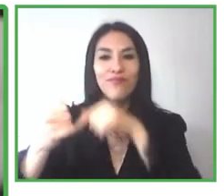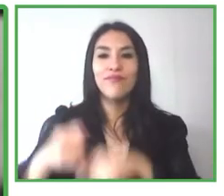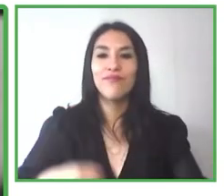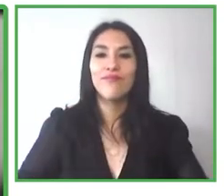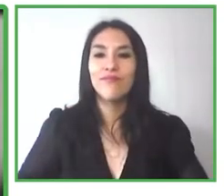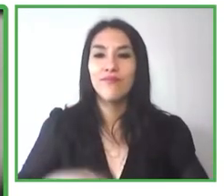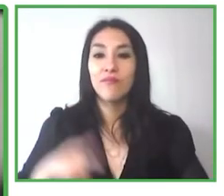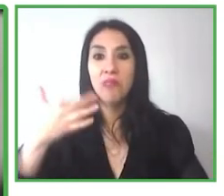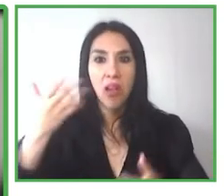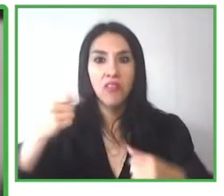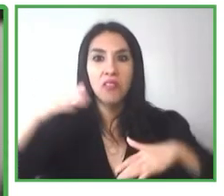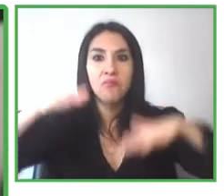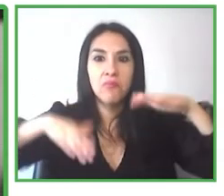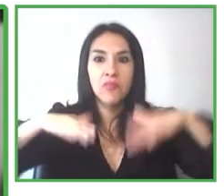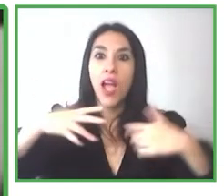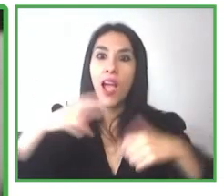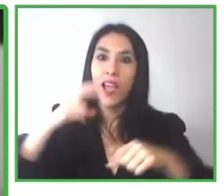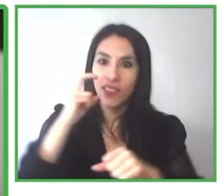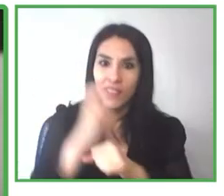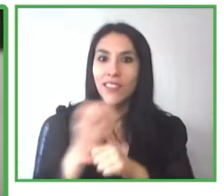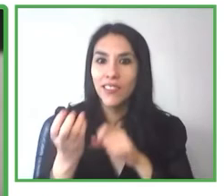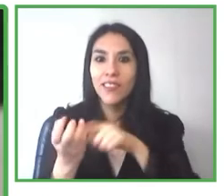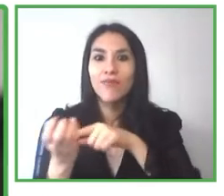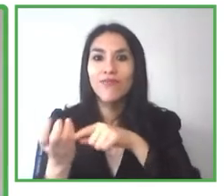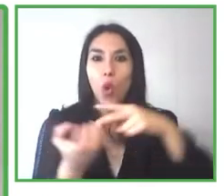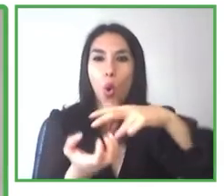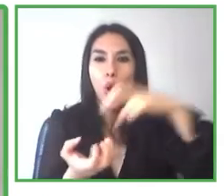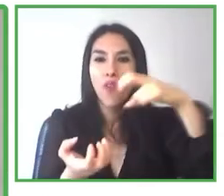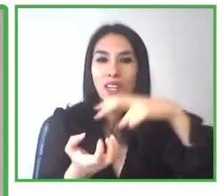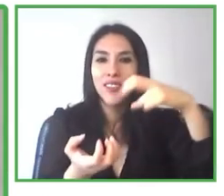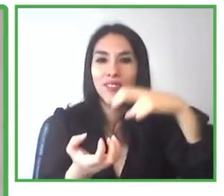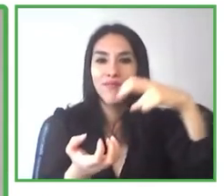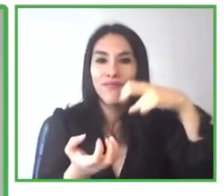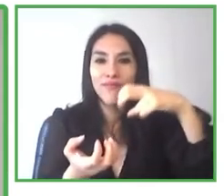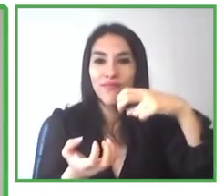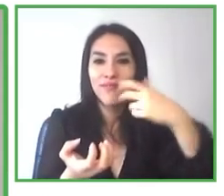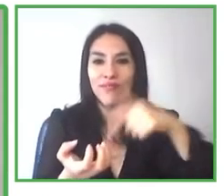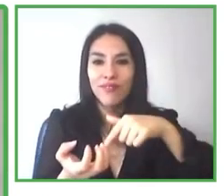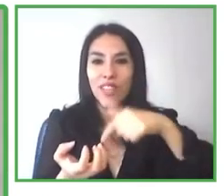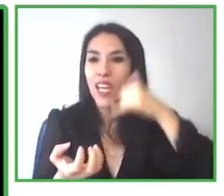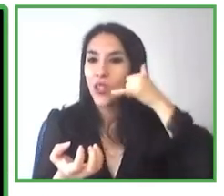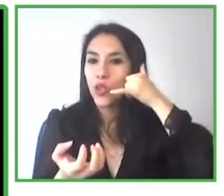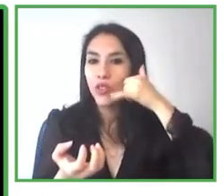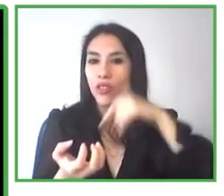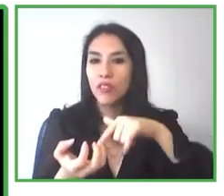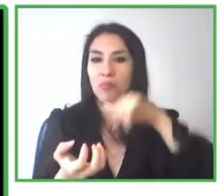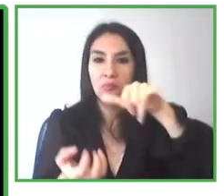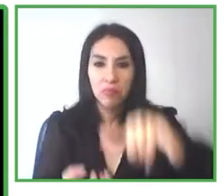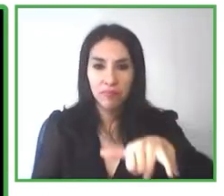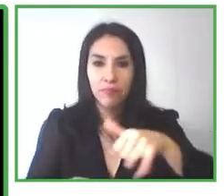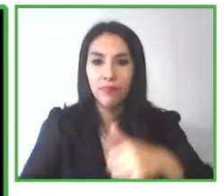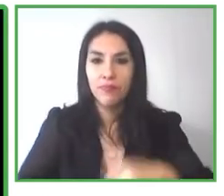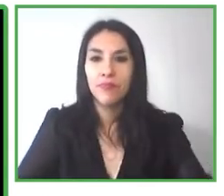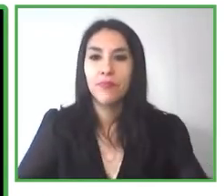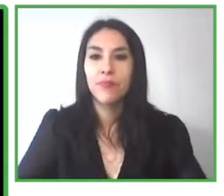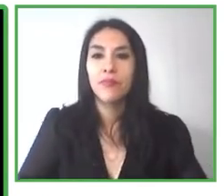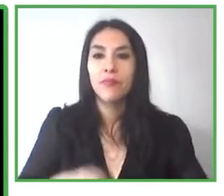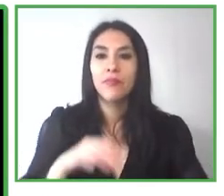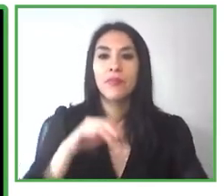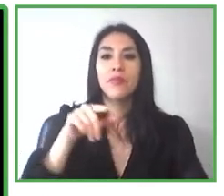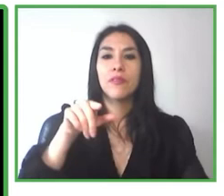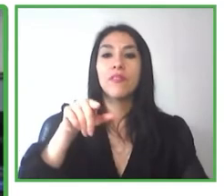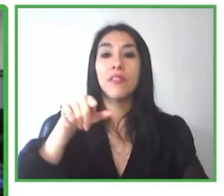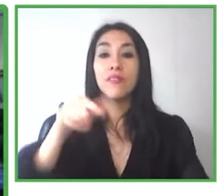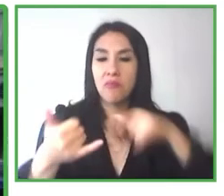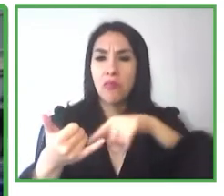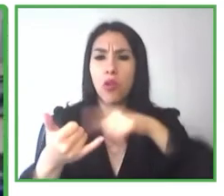los distingo al momento 5 libras hecho 20, 25 escena vista previa Scene mola un montón es